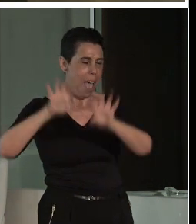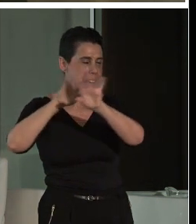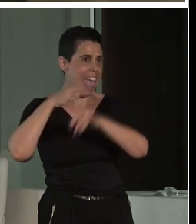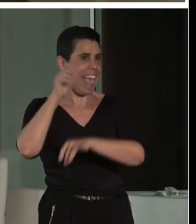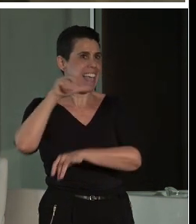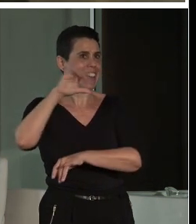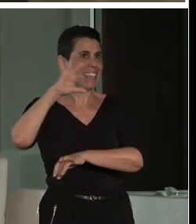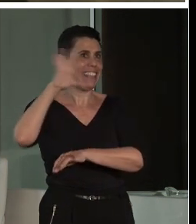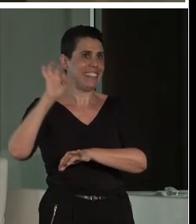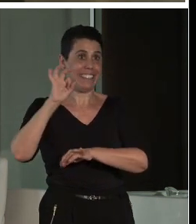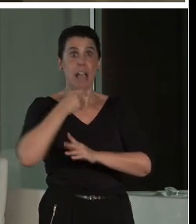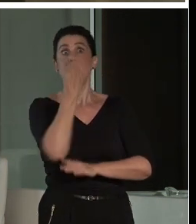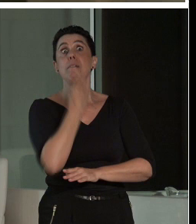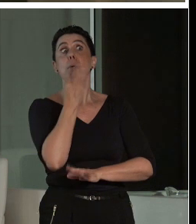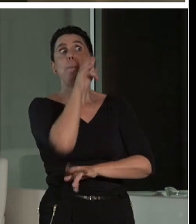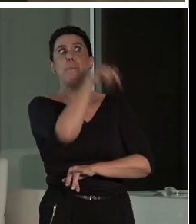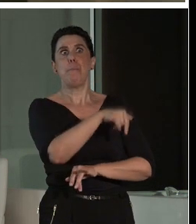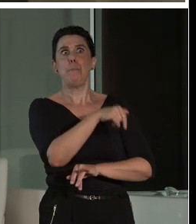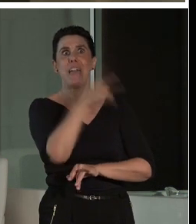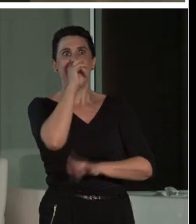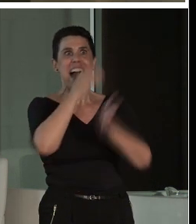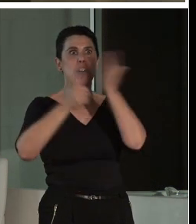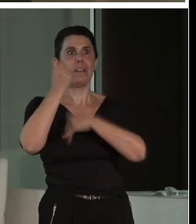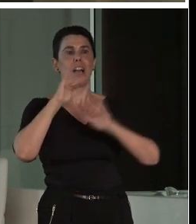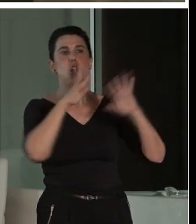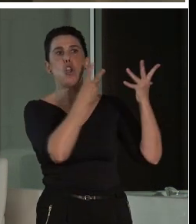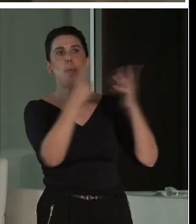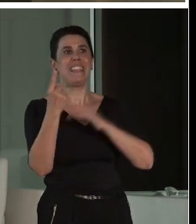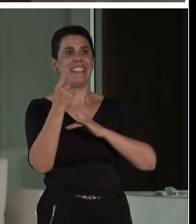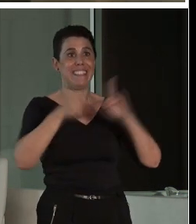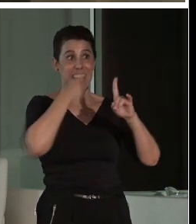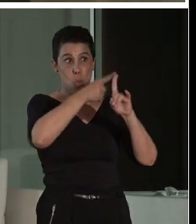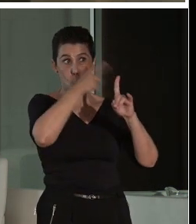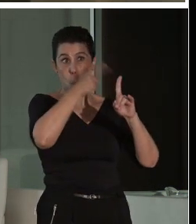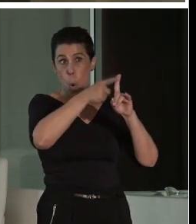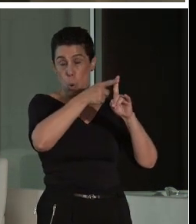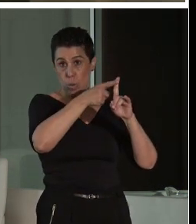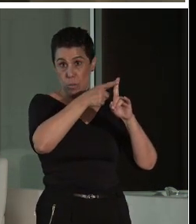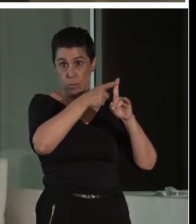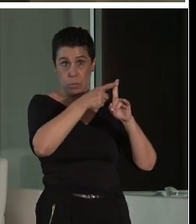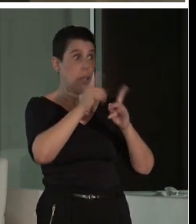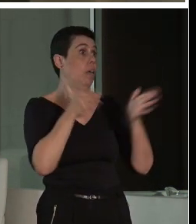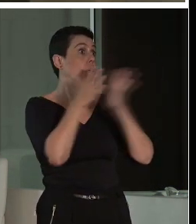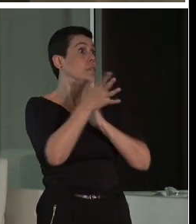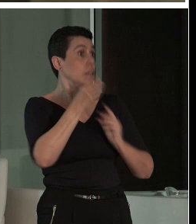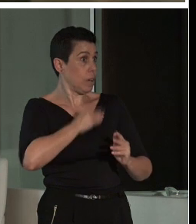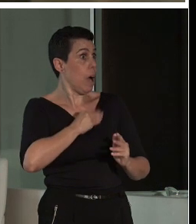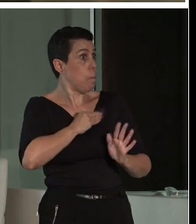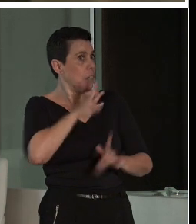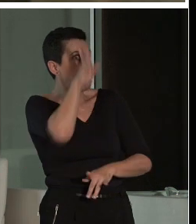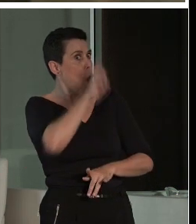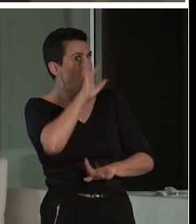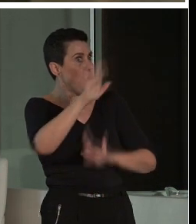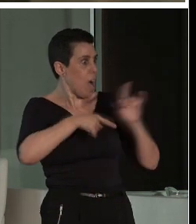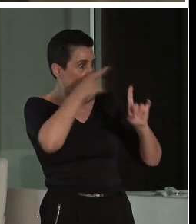usos el año pasado en sus monumentos. Significa que es algo maravilloso porque el patrimonio se está utilizando, pero ahora yo creo que se